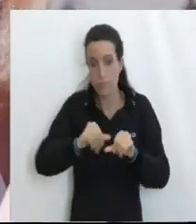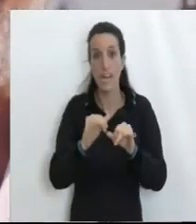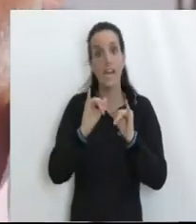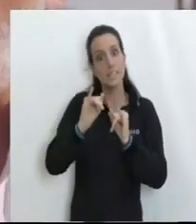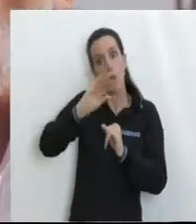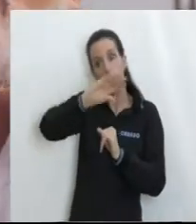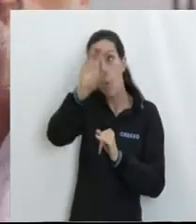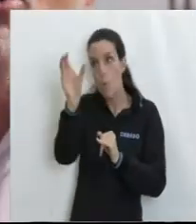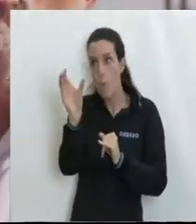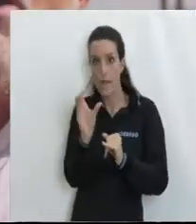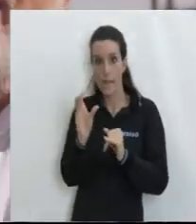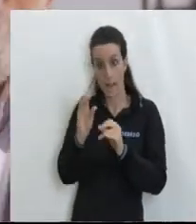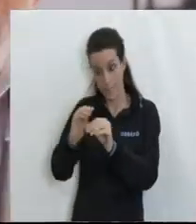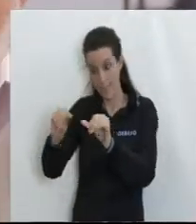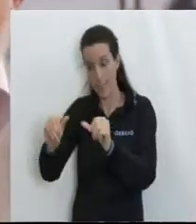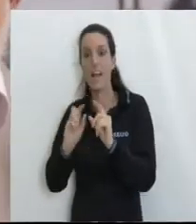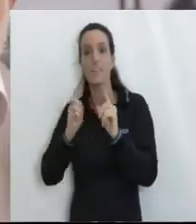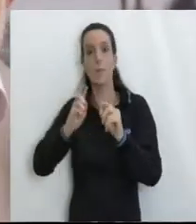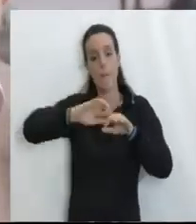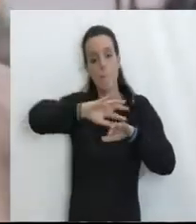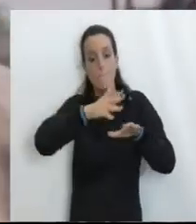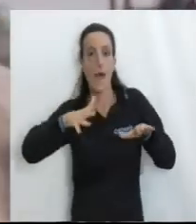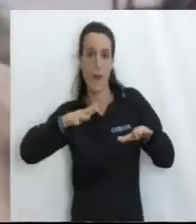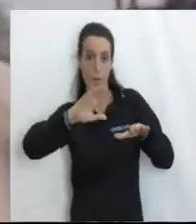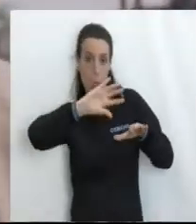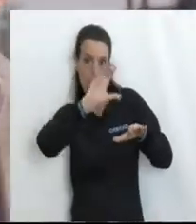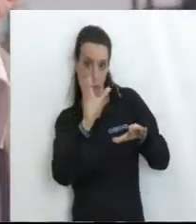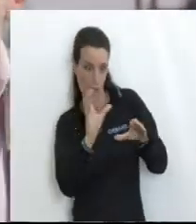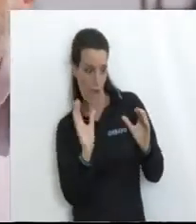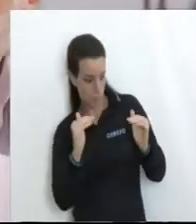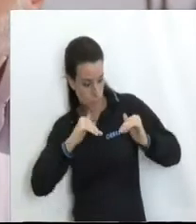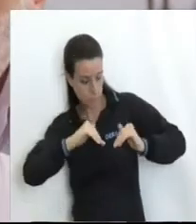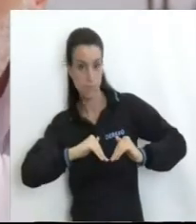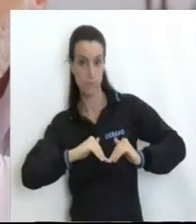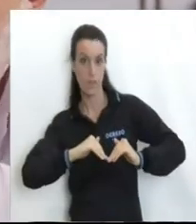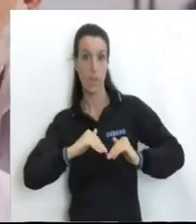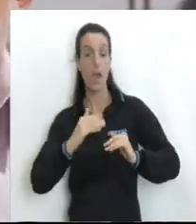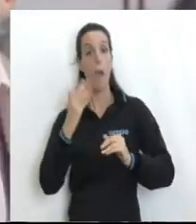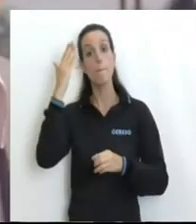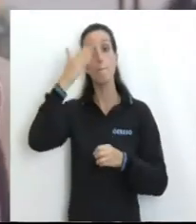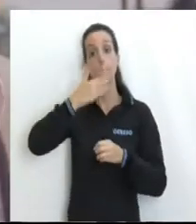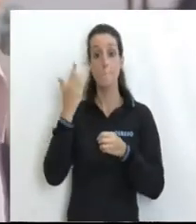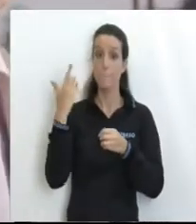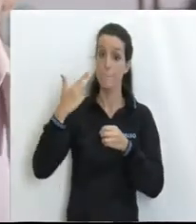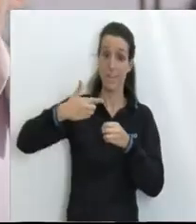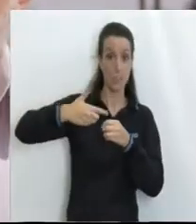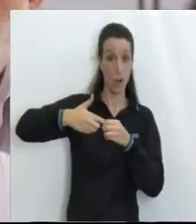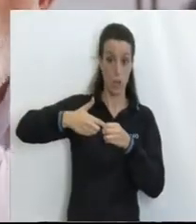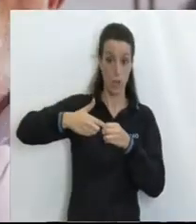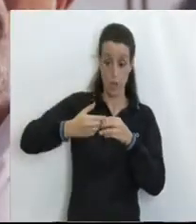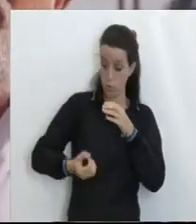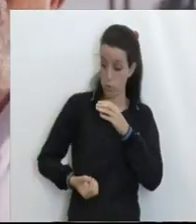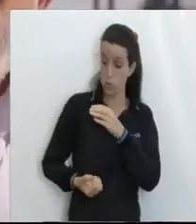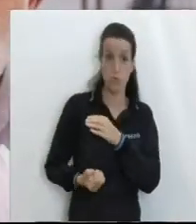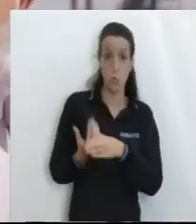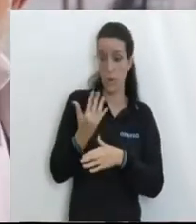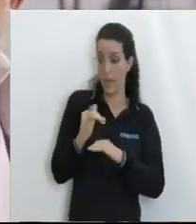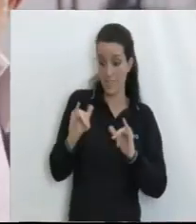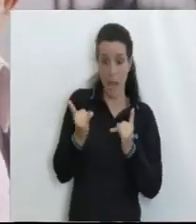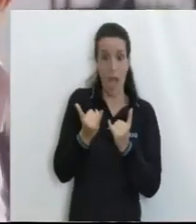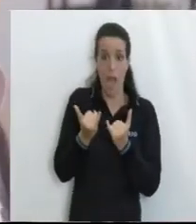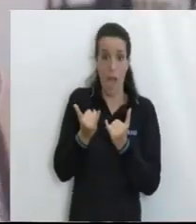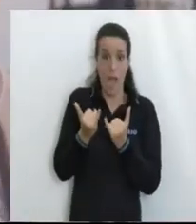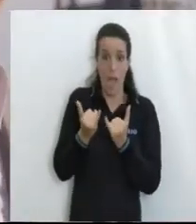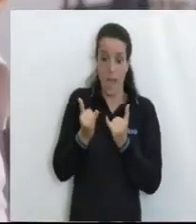en tierra como en cuencas marinas El petróleo en su concepción y en su génesis Una vez que se